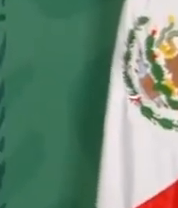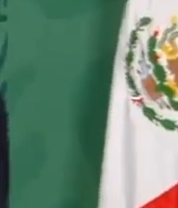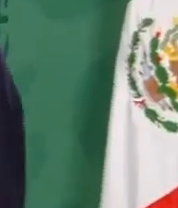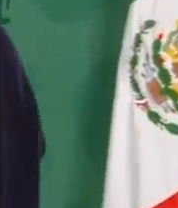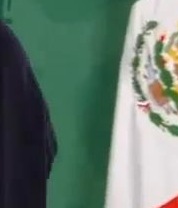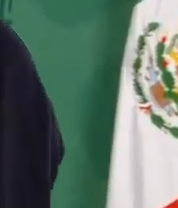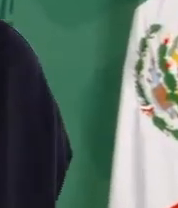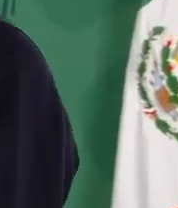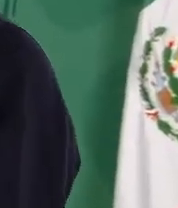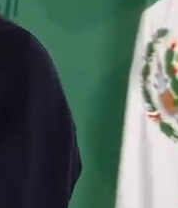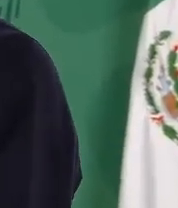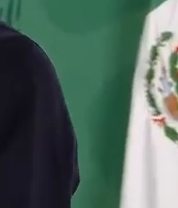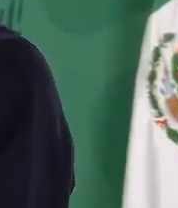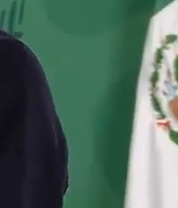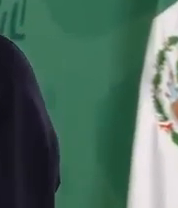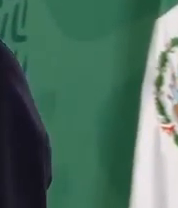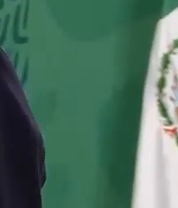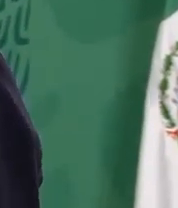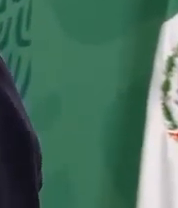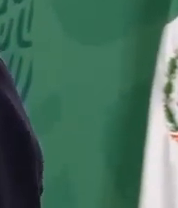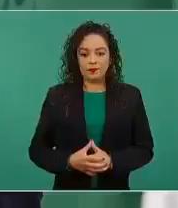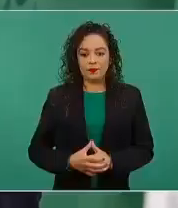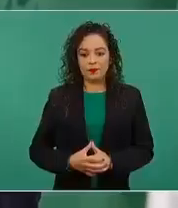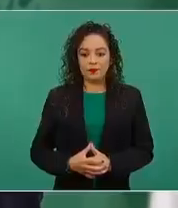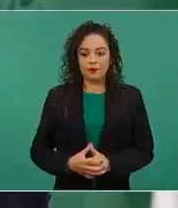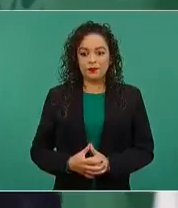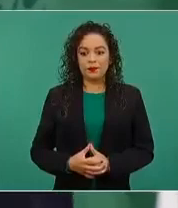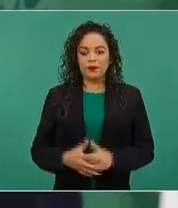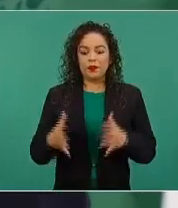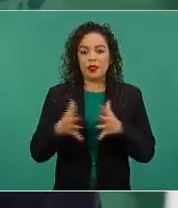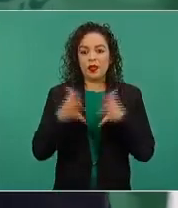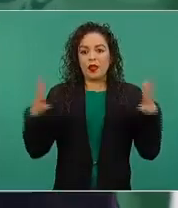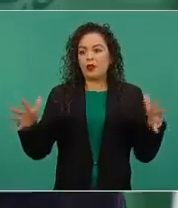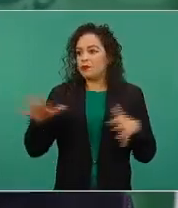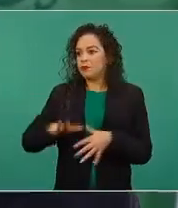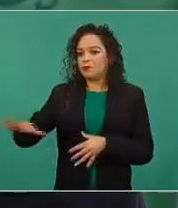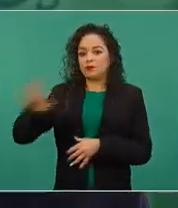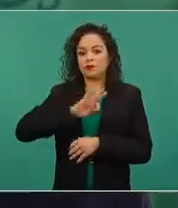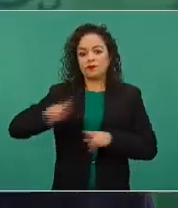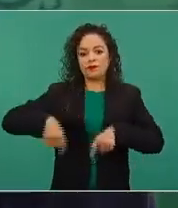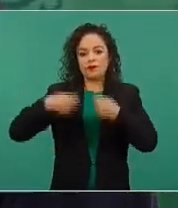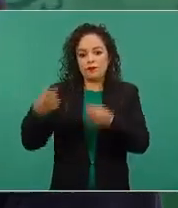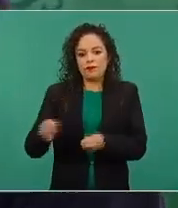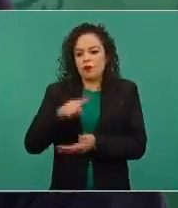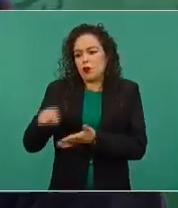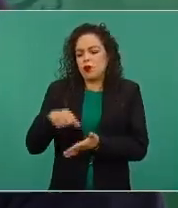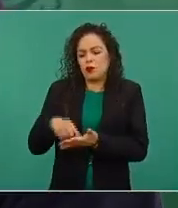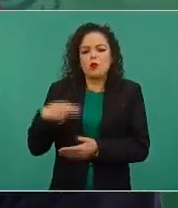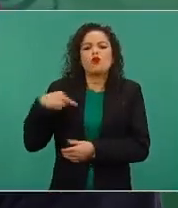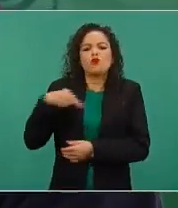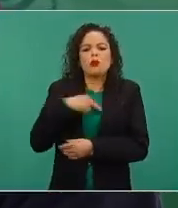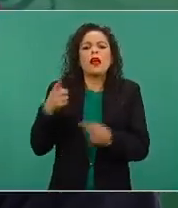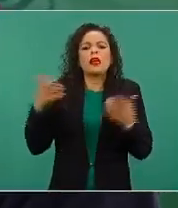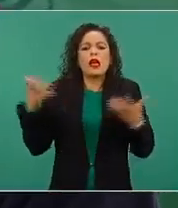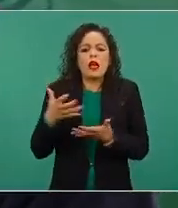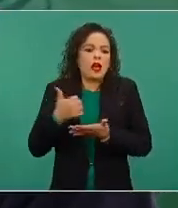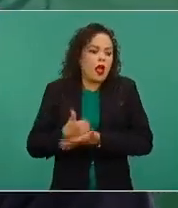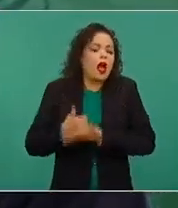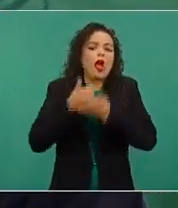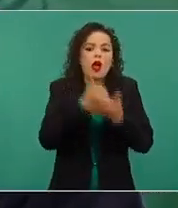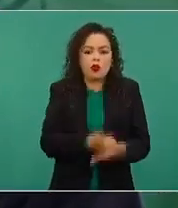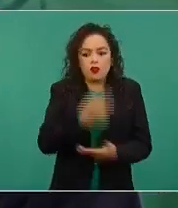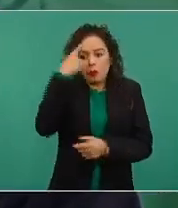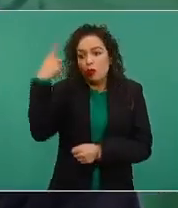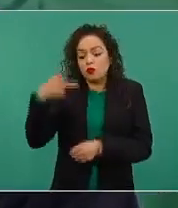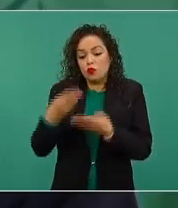pueden darles un espacio, nosotros les ayudamos para que construyan su casa.